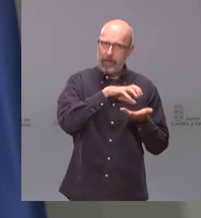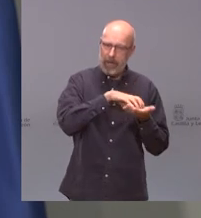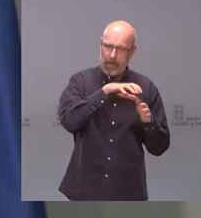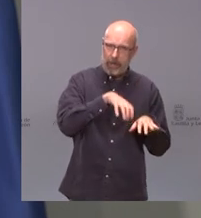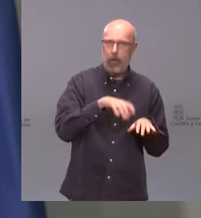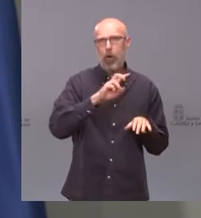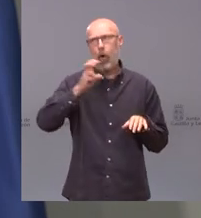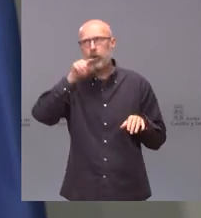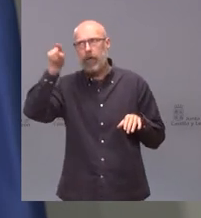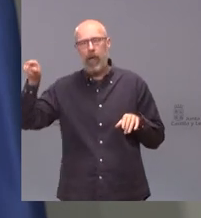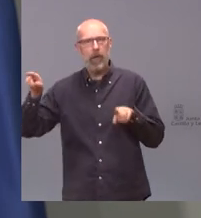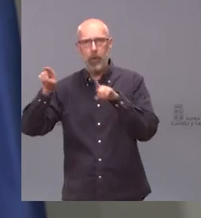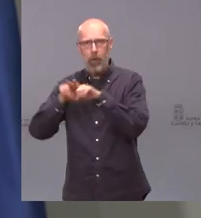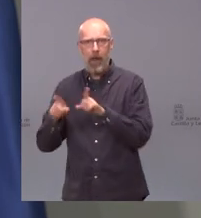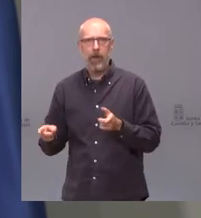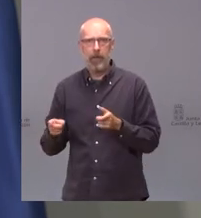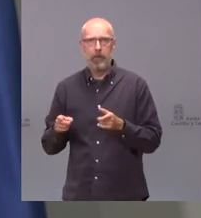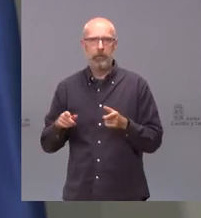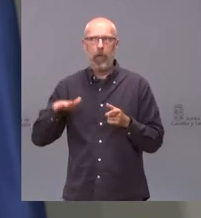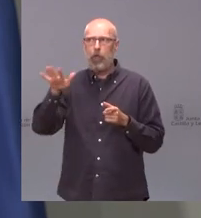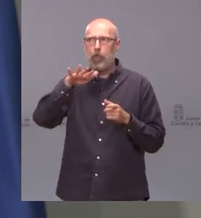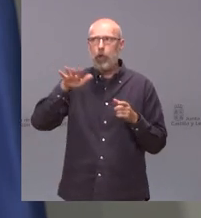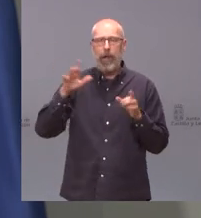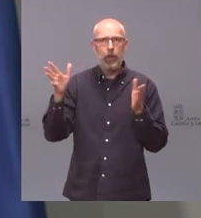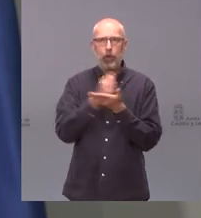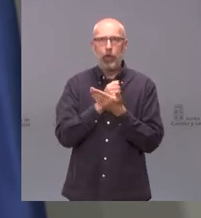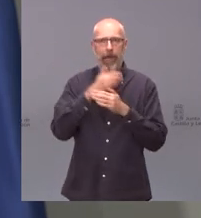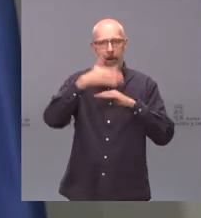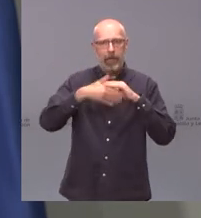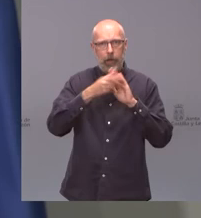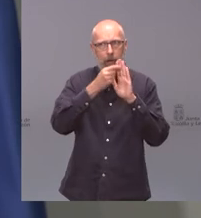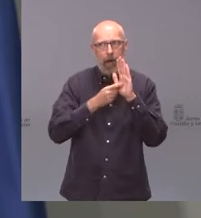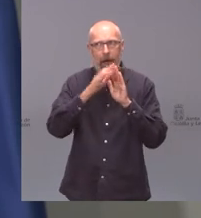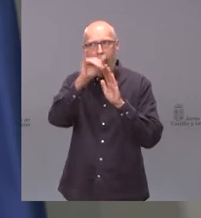Australia y en Nueva Zelanda y en todos los sitios es que yo insisto